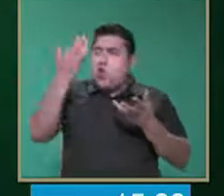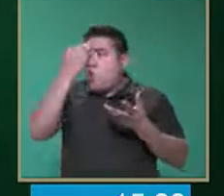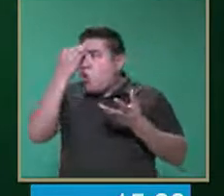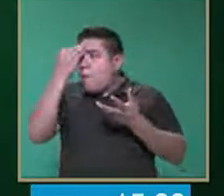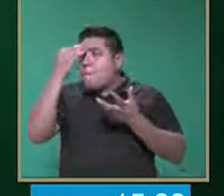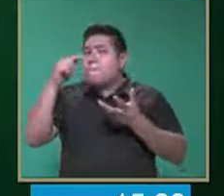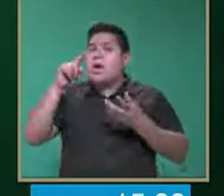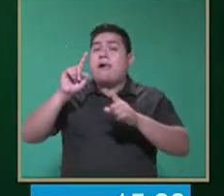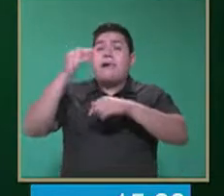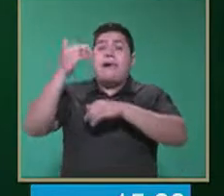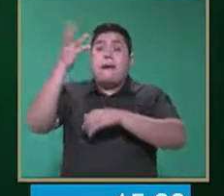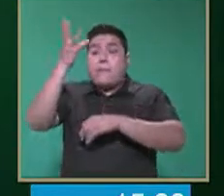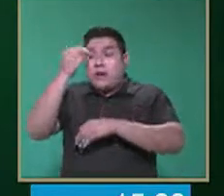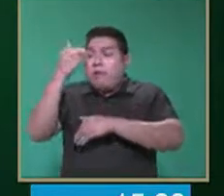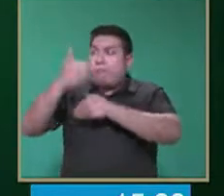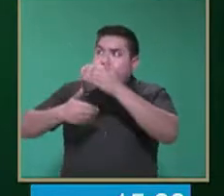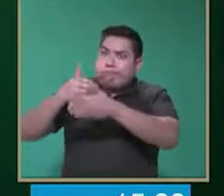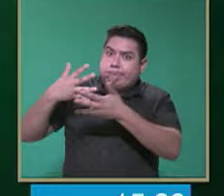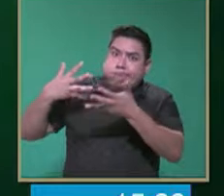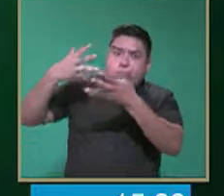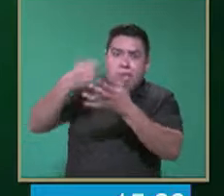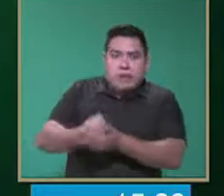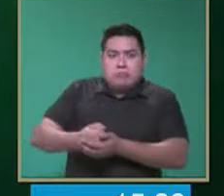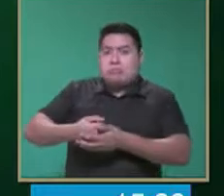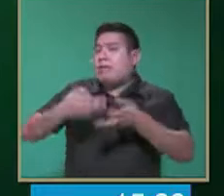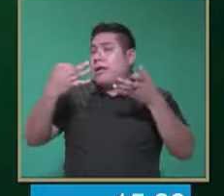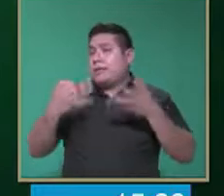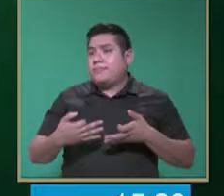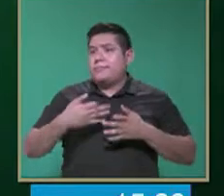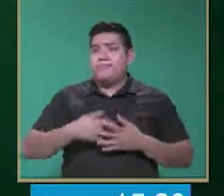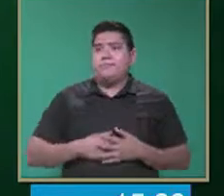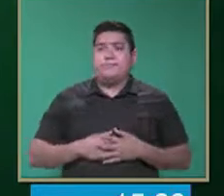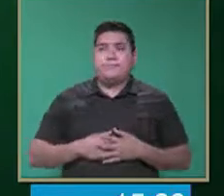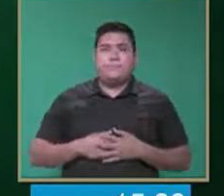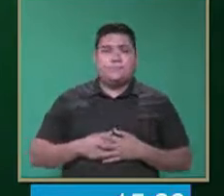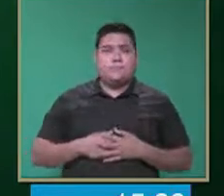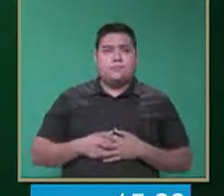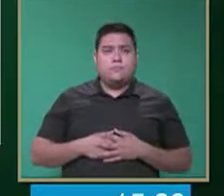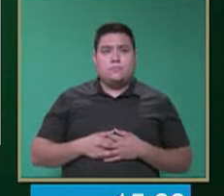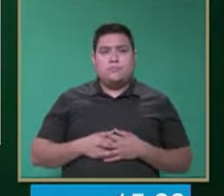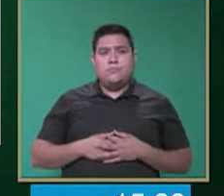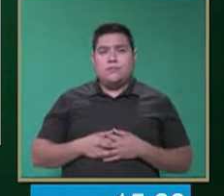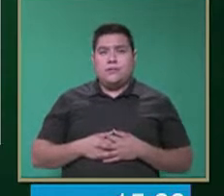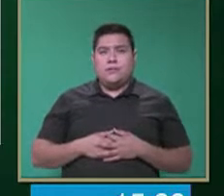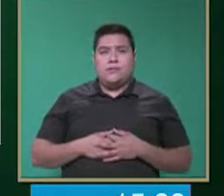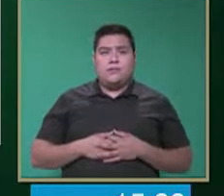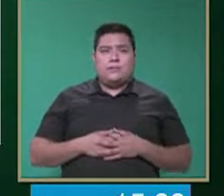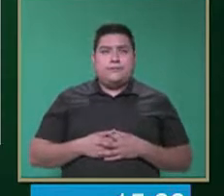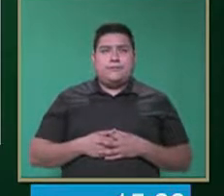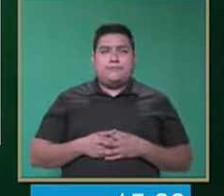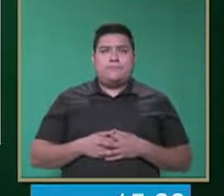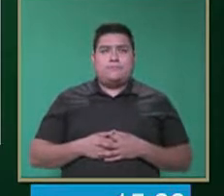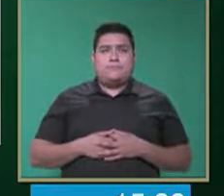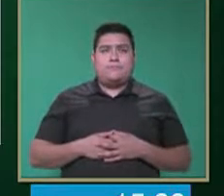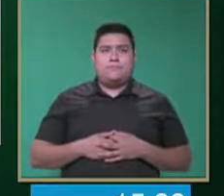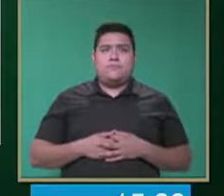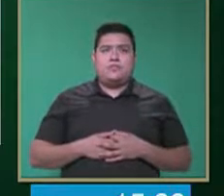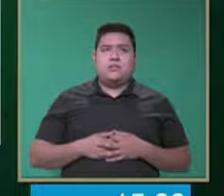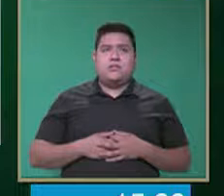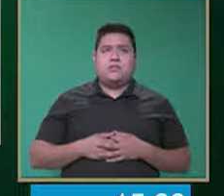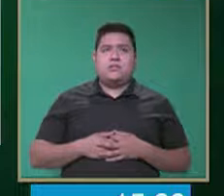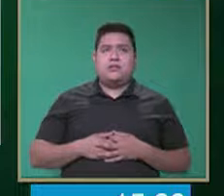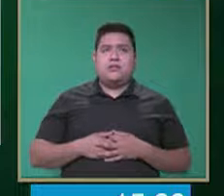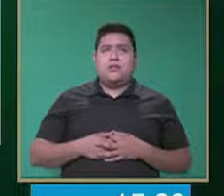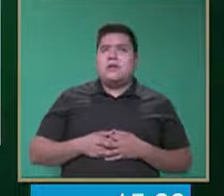logrando asimismo los aprendizajes esperados de su grado. En cuanto a las actividades